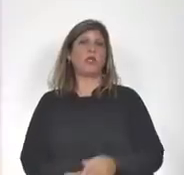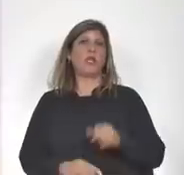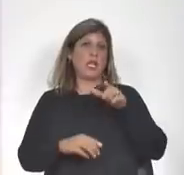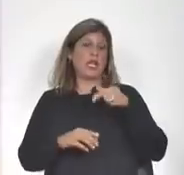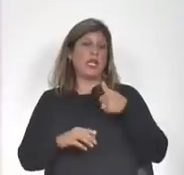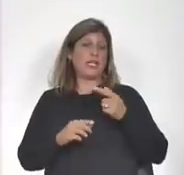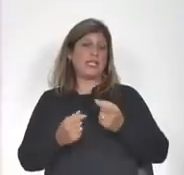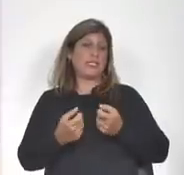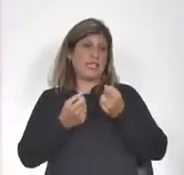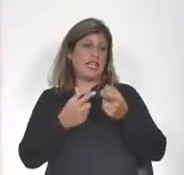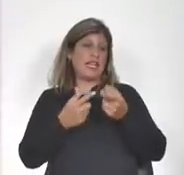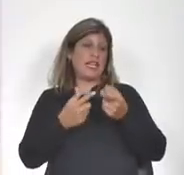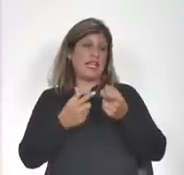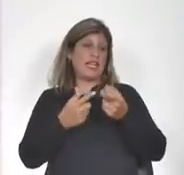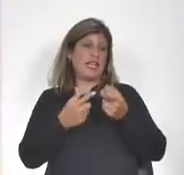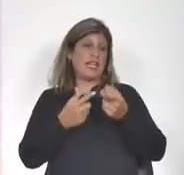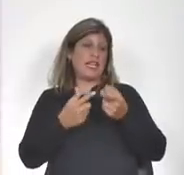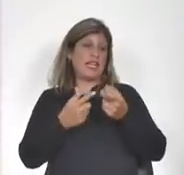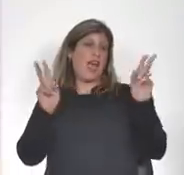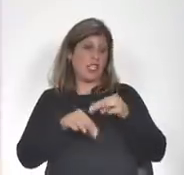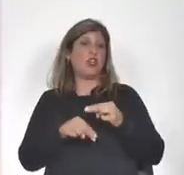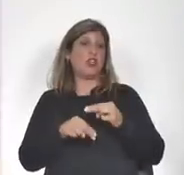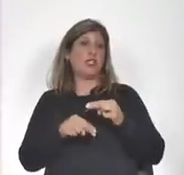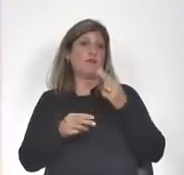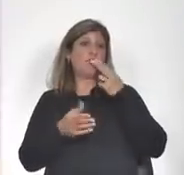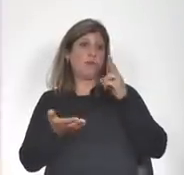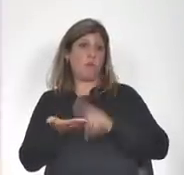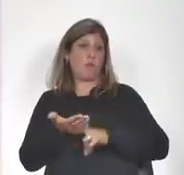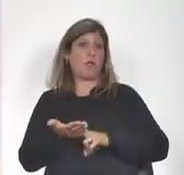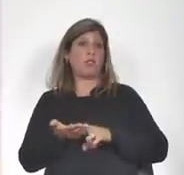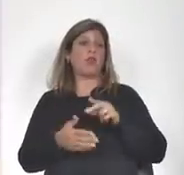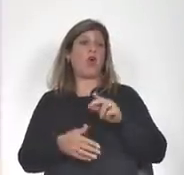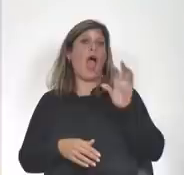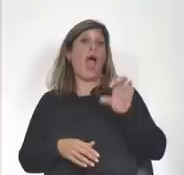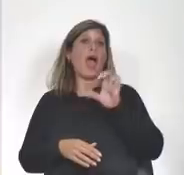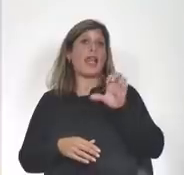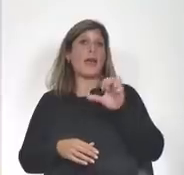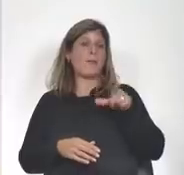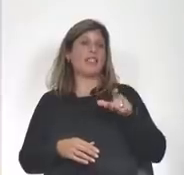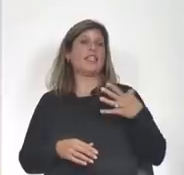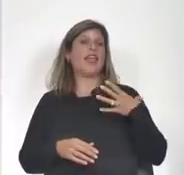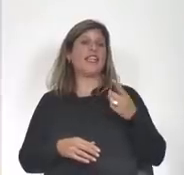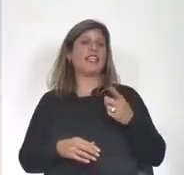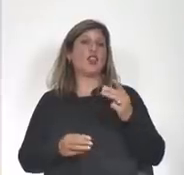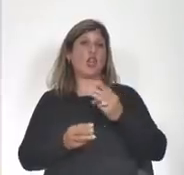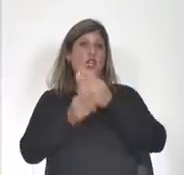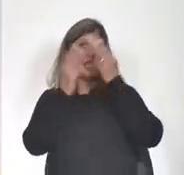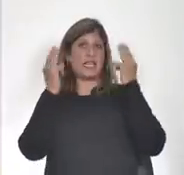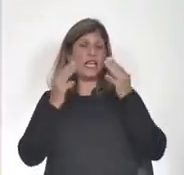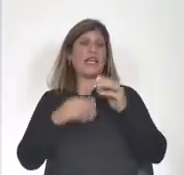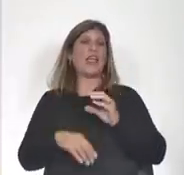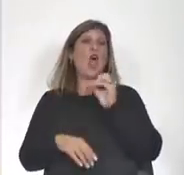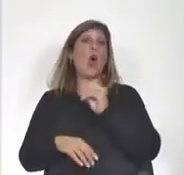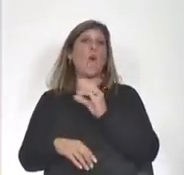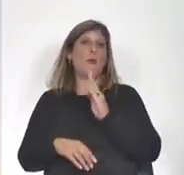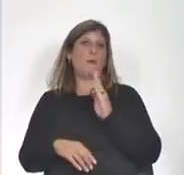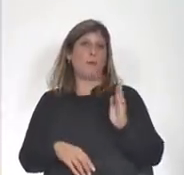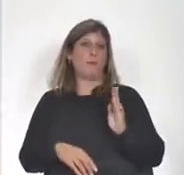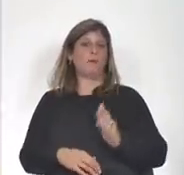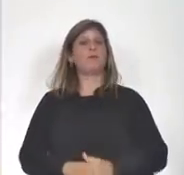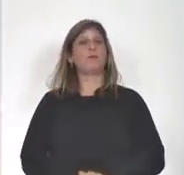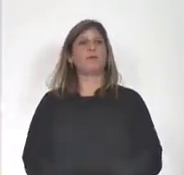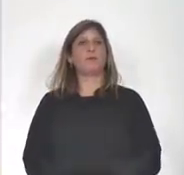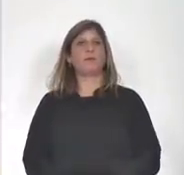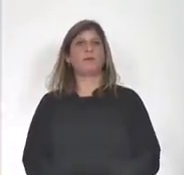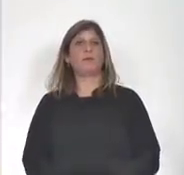cual se le concede una serie de exoneraciones fiscales a la empresa del Director General de la Oficina de Planeamiento y Presupuestos.